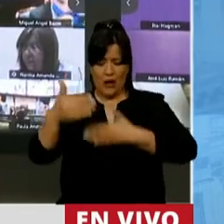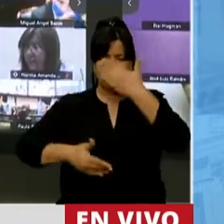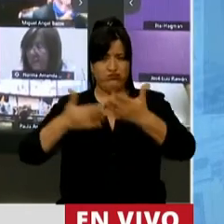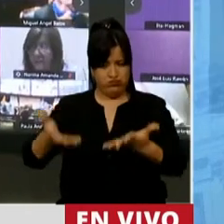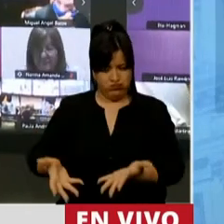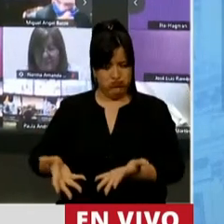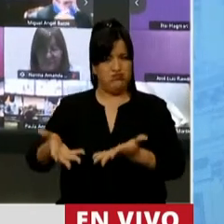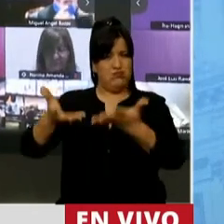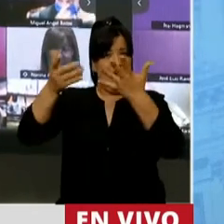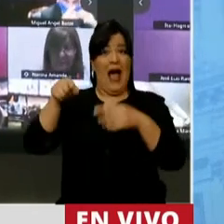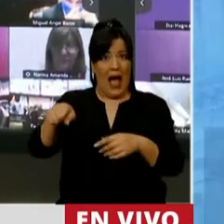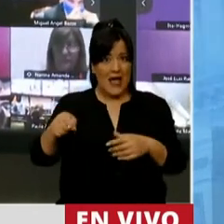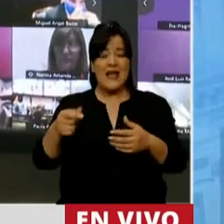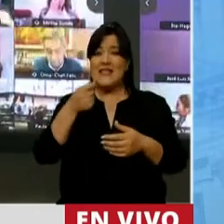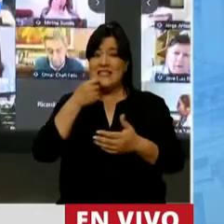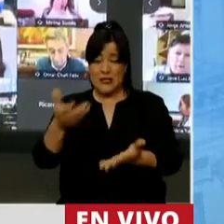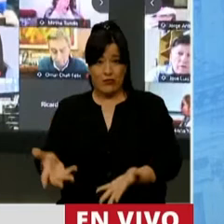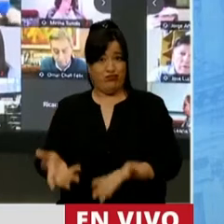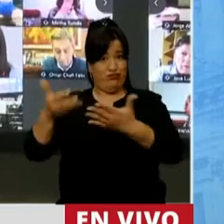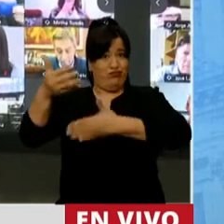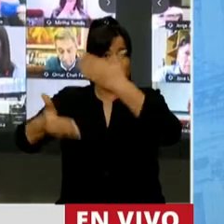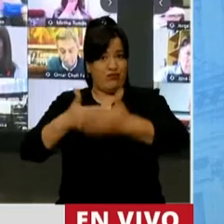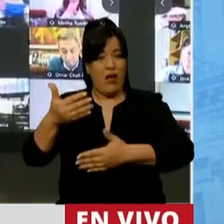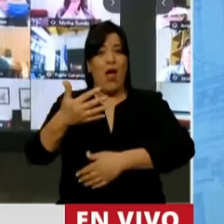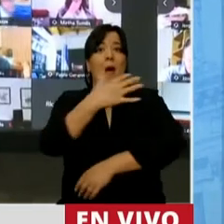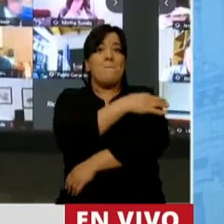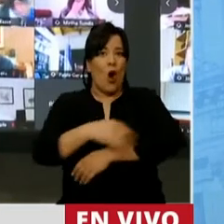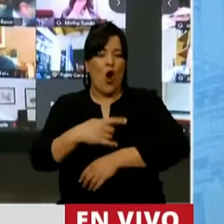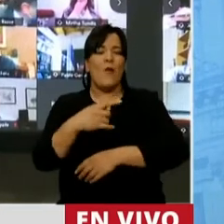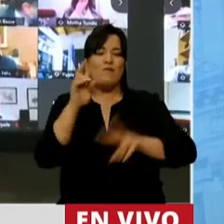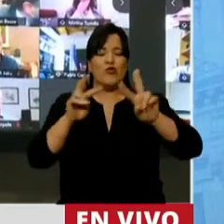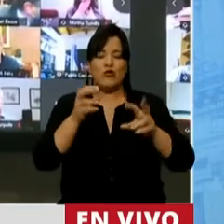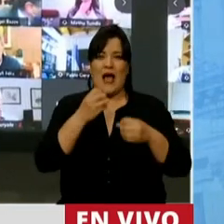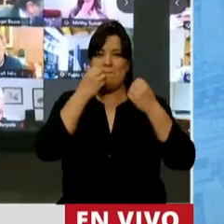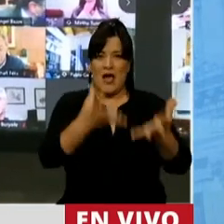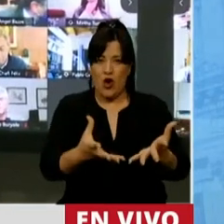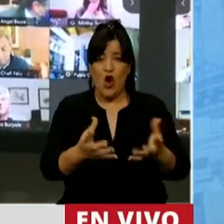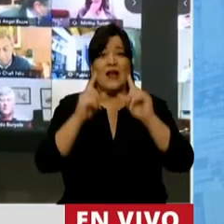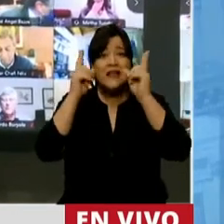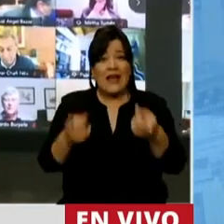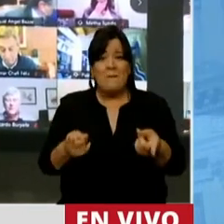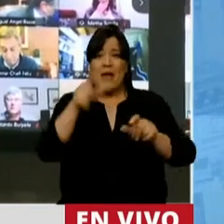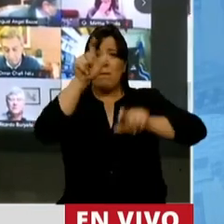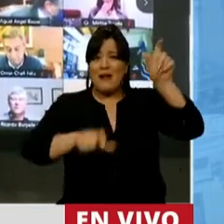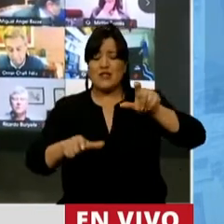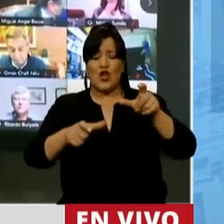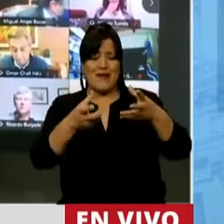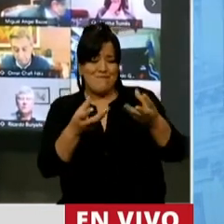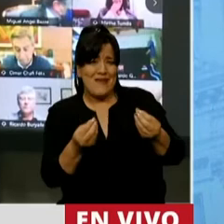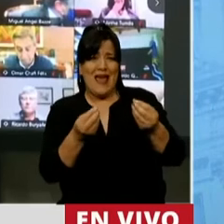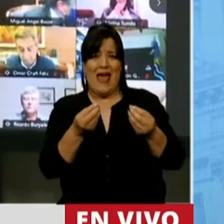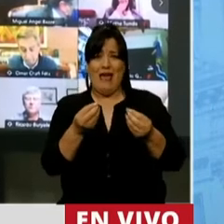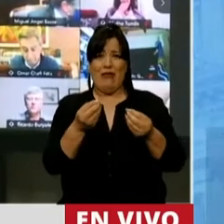camino para derrotar la pobreza de los que están en la pobreza y para evitar que los que están con miedo a entrar en la